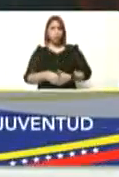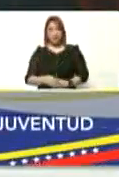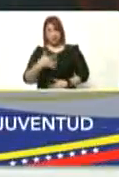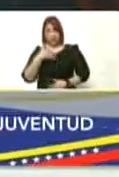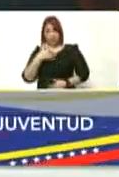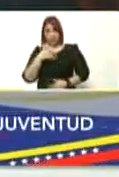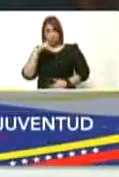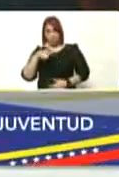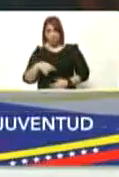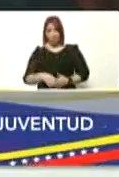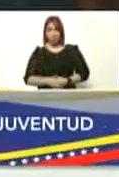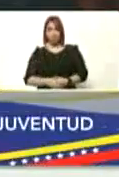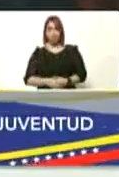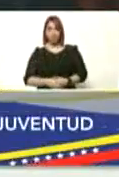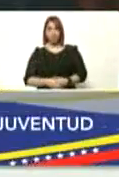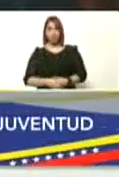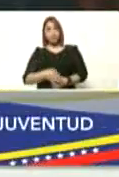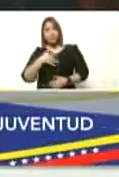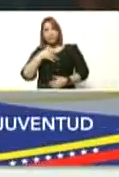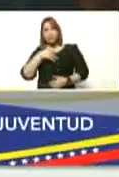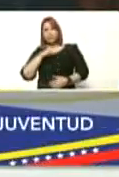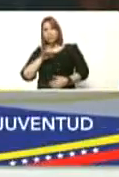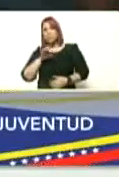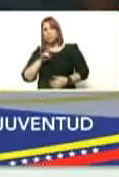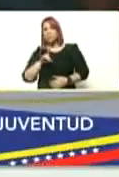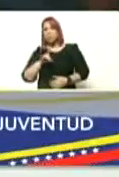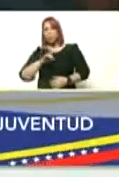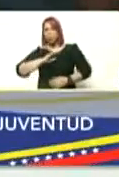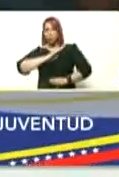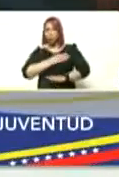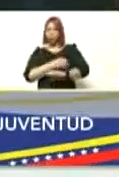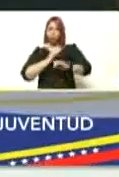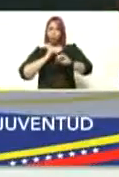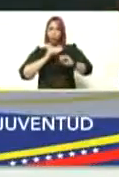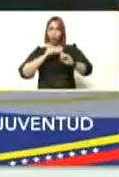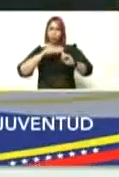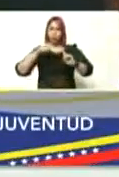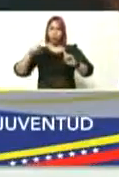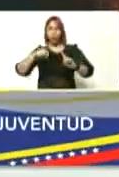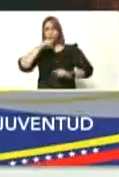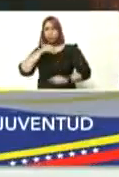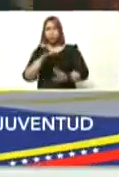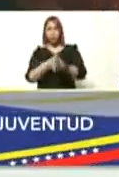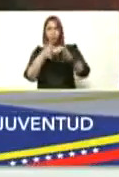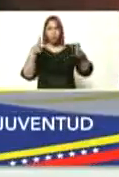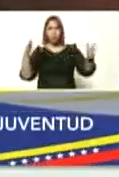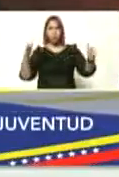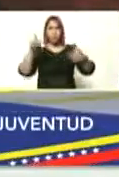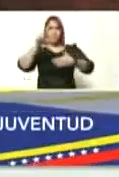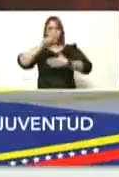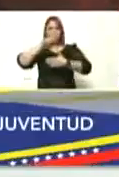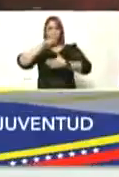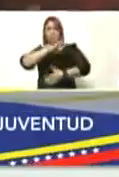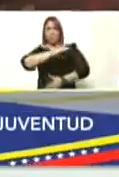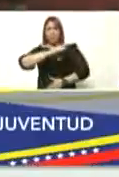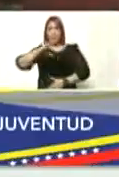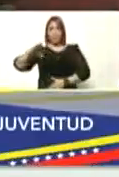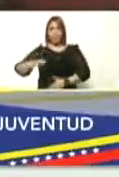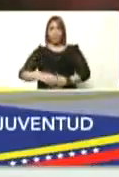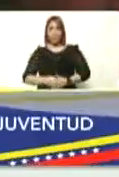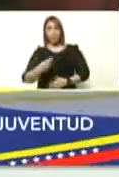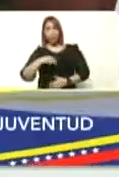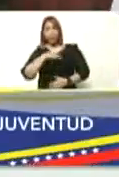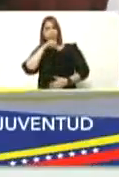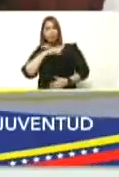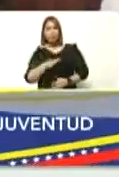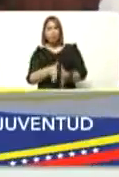sentimos el palpitar enérgico de la historia grande de América Latina y el Caribe porque nuestra